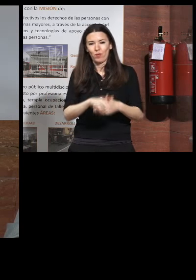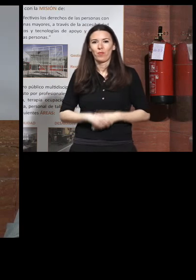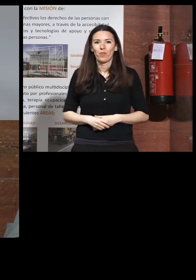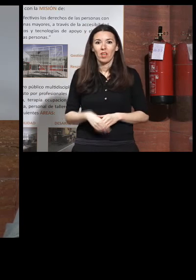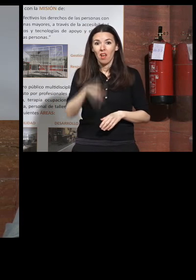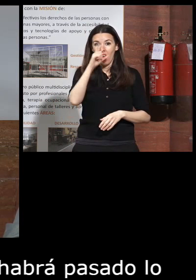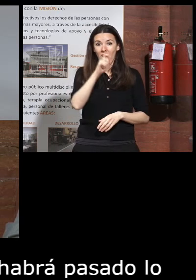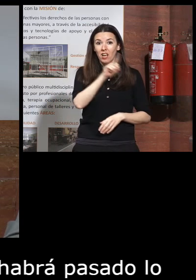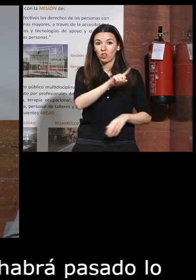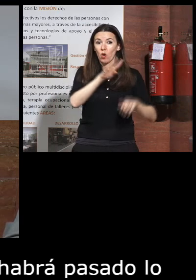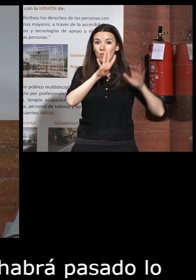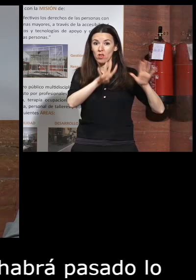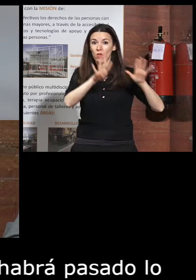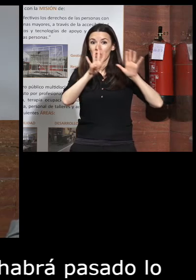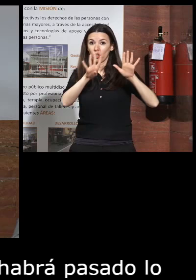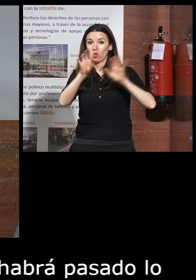en el año 1991